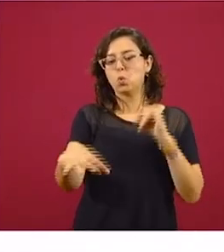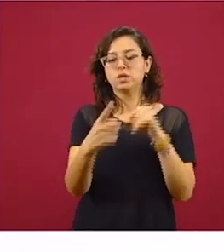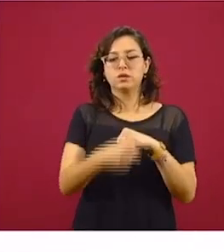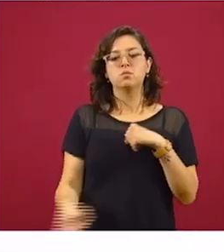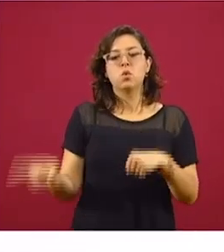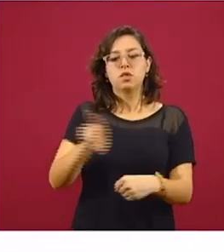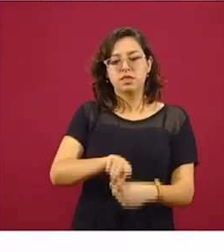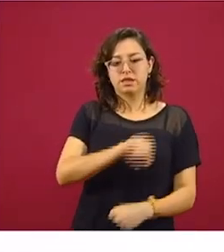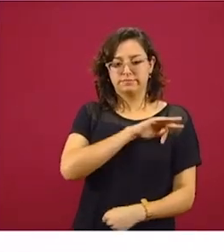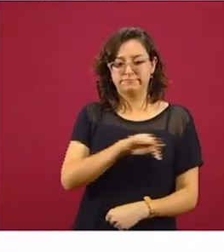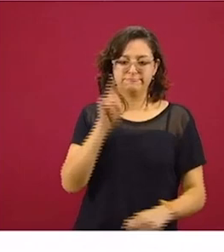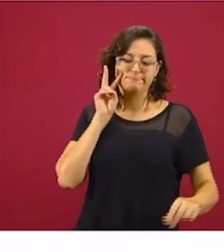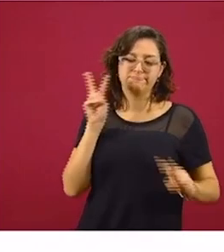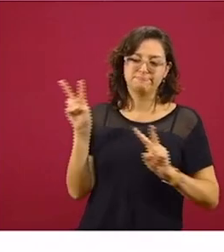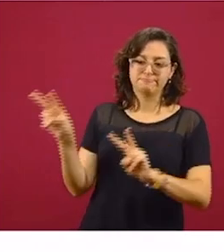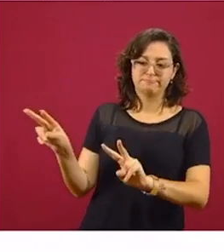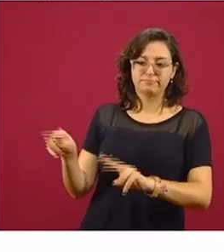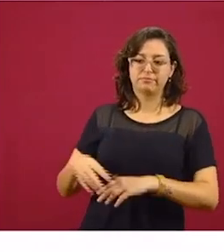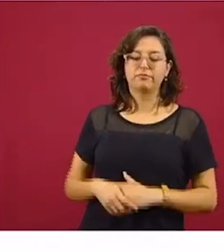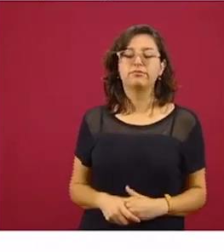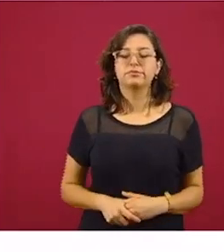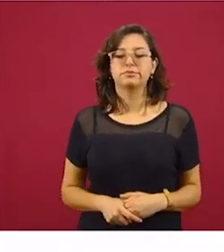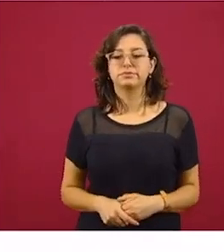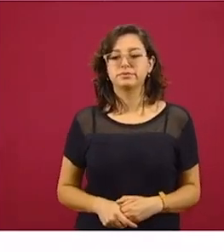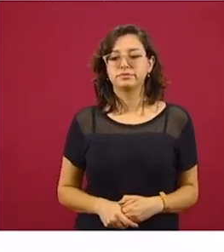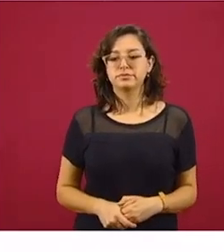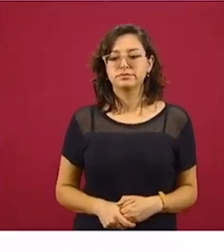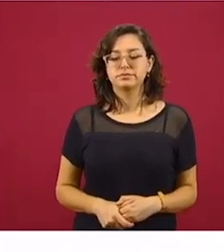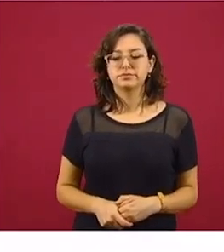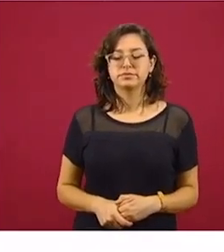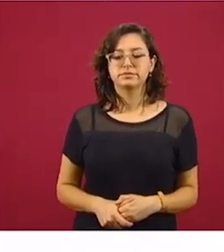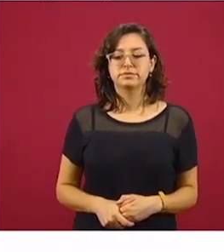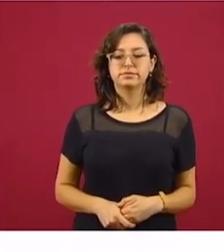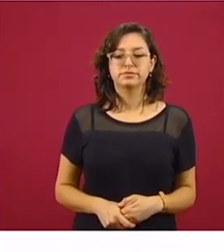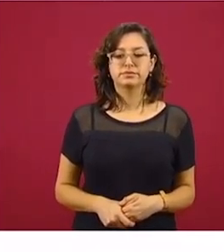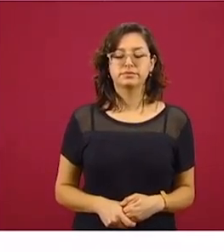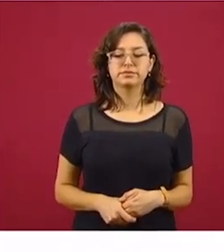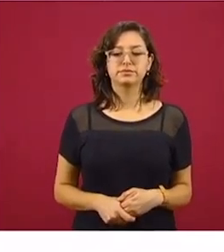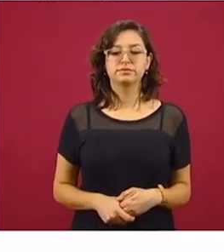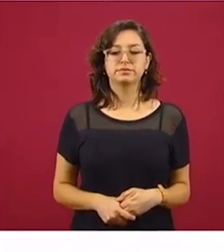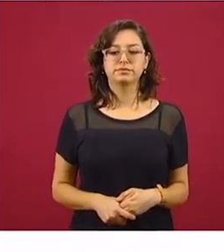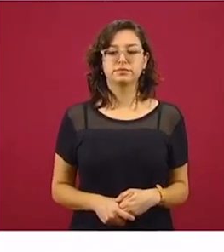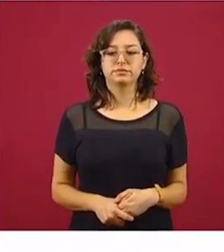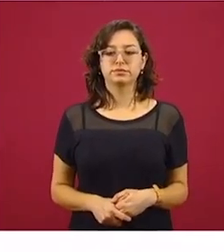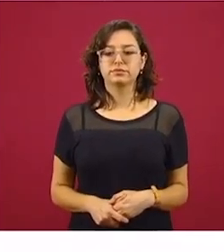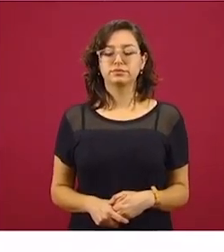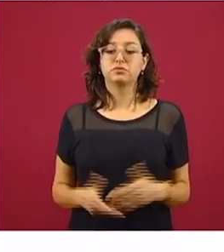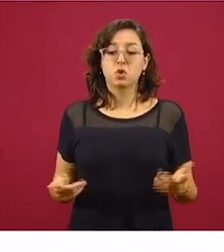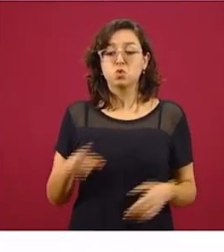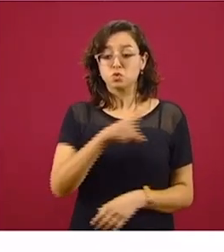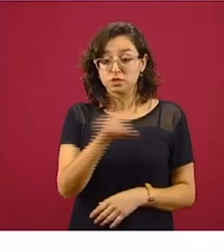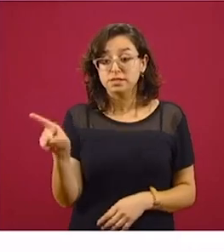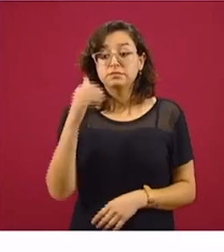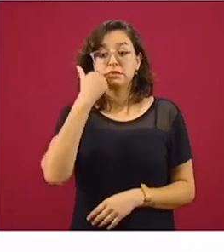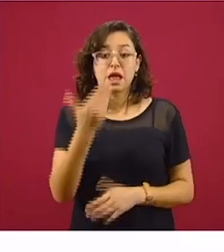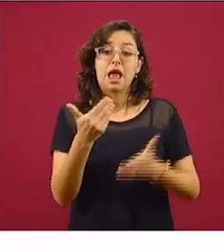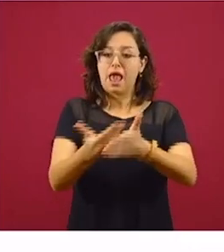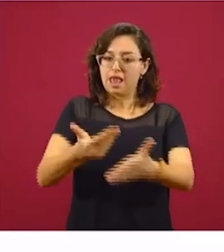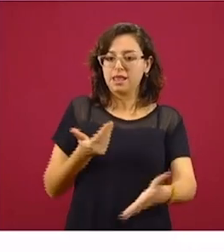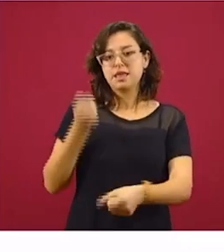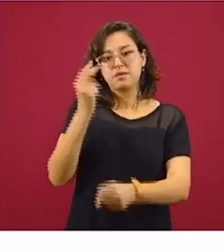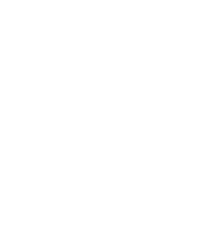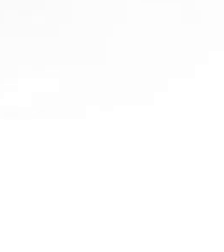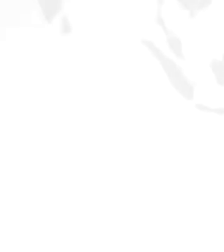etapa. Y entonces, pues invitarlos a que lo hagan con tiempo, todos aquellos que estén en esta opción, ya que nos quedan sólo